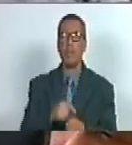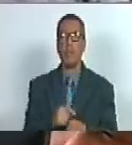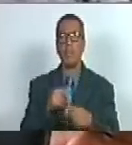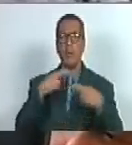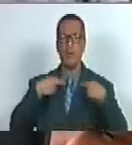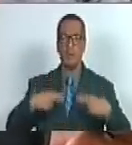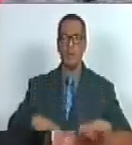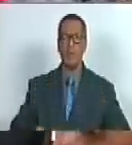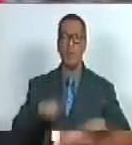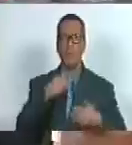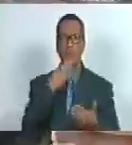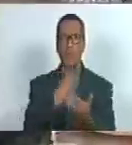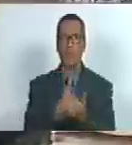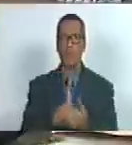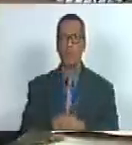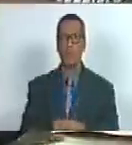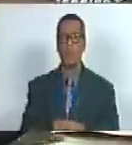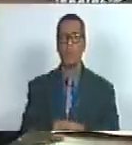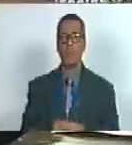seres humanos muchísimas gracias